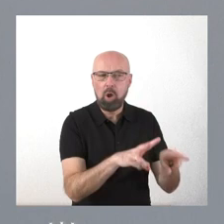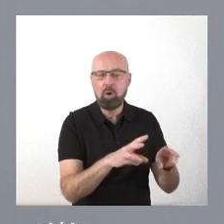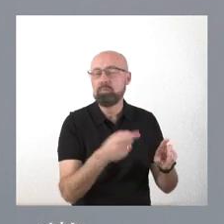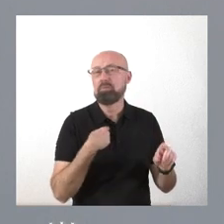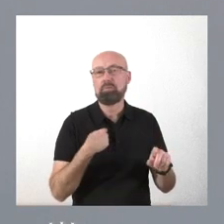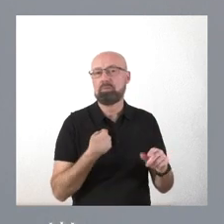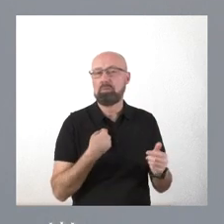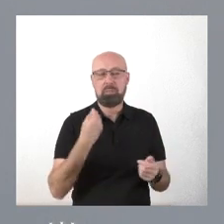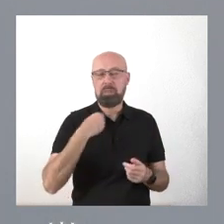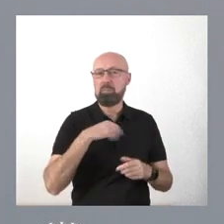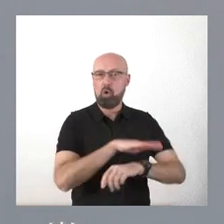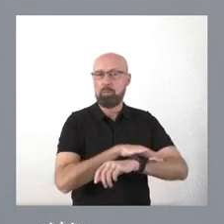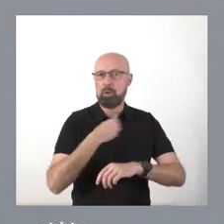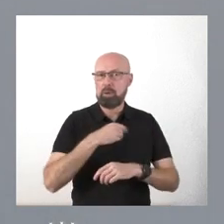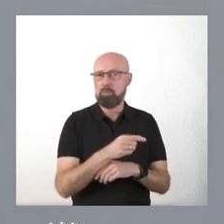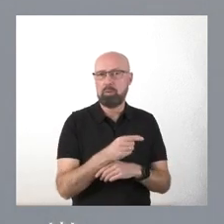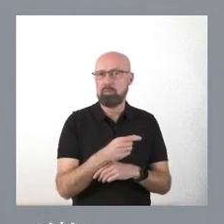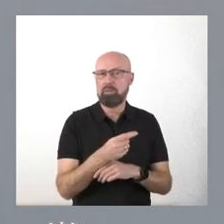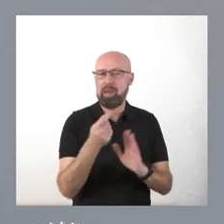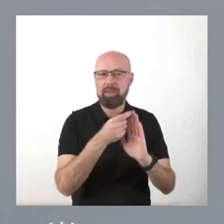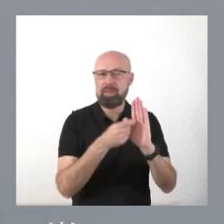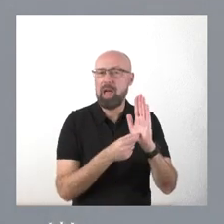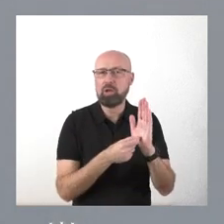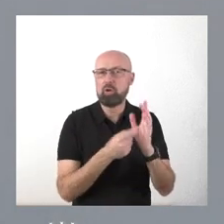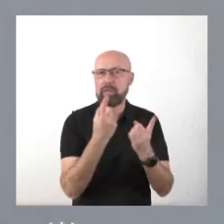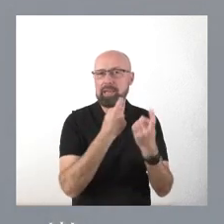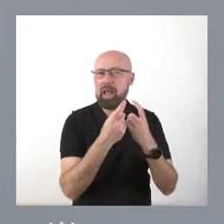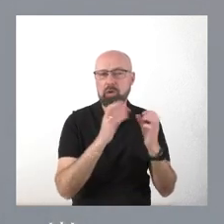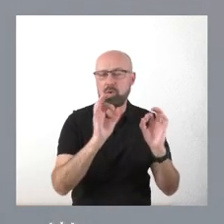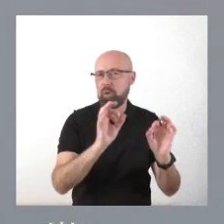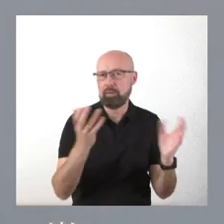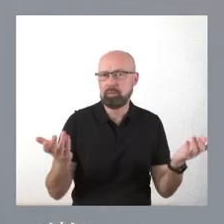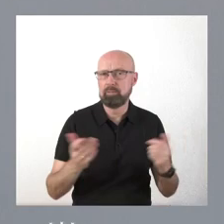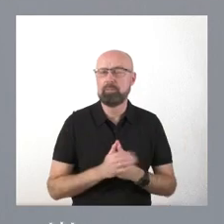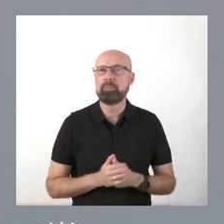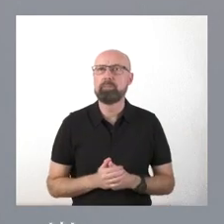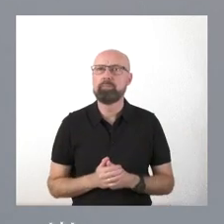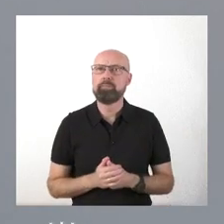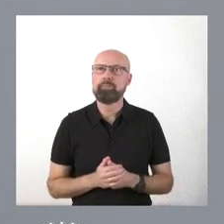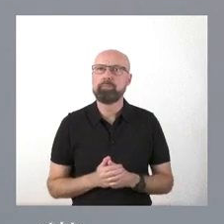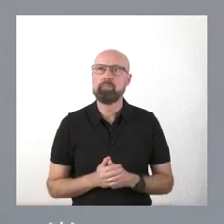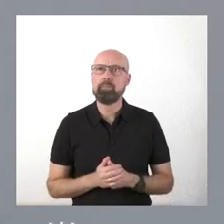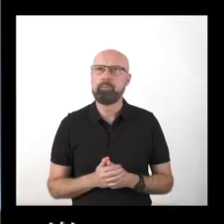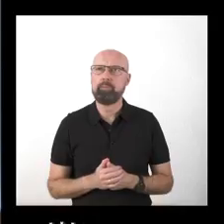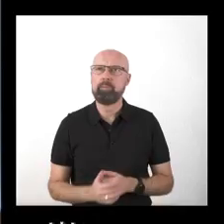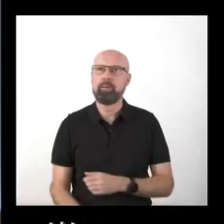conjunto del dato anual o para que estemos tres puntos por debajo de la media en tasa de paro respecto de la encuesta de población activa.